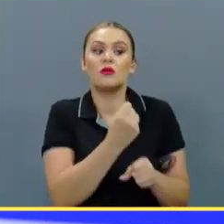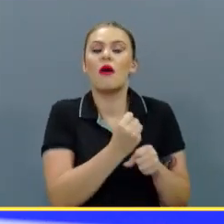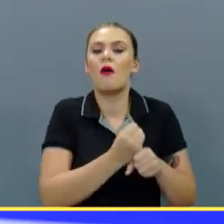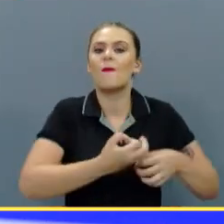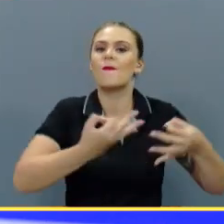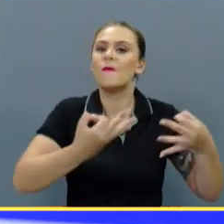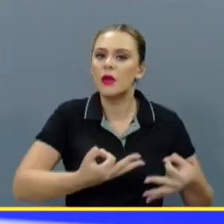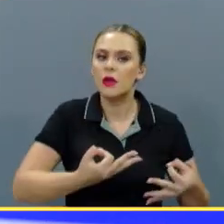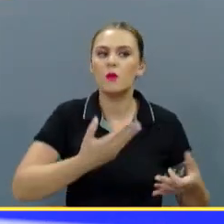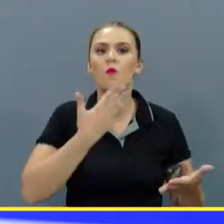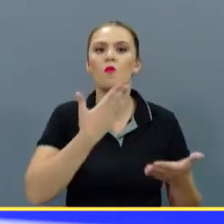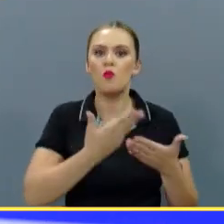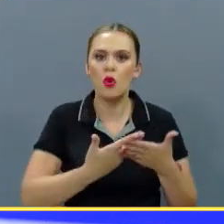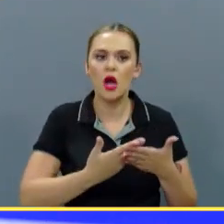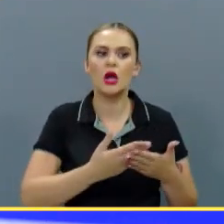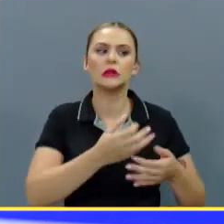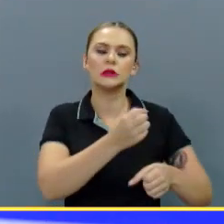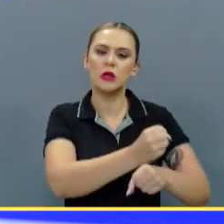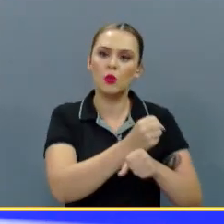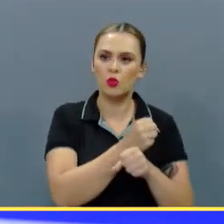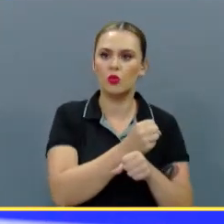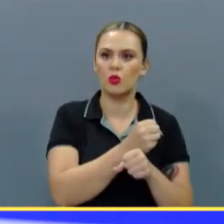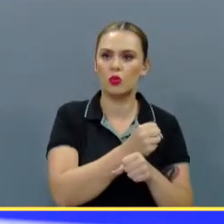estable del otro lado. ser Ediano.